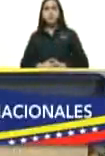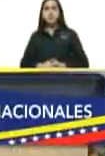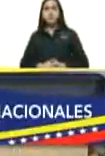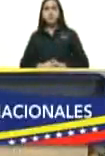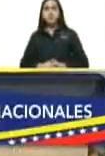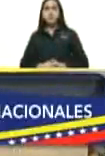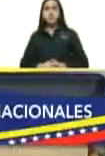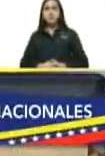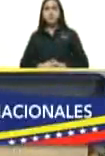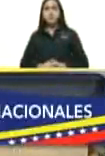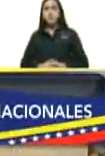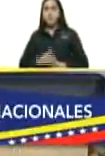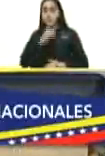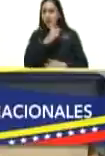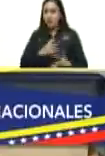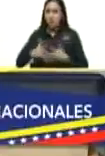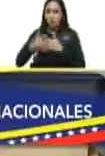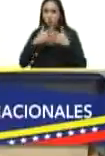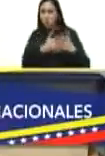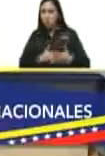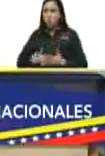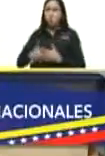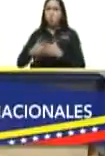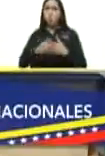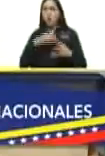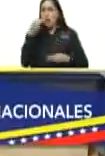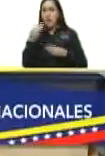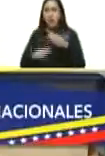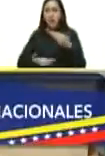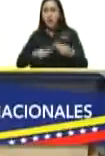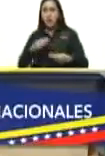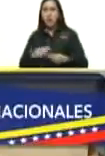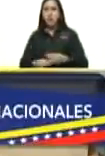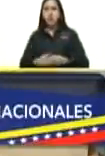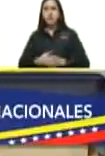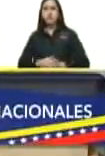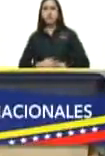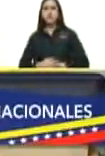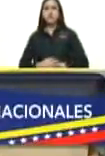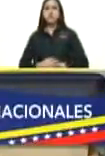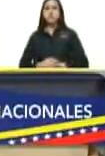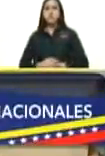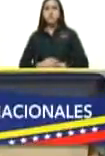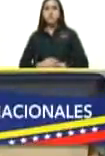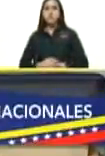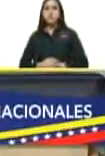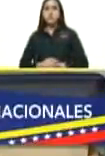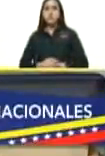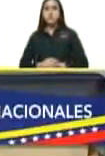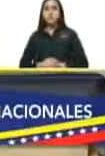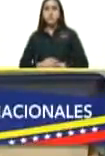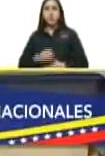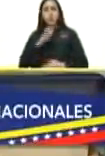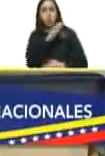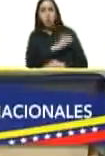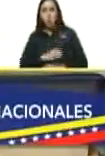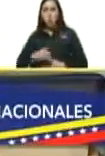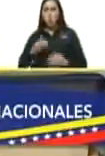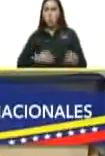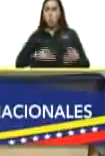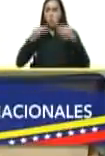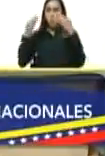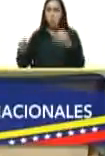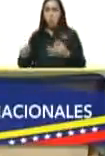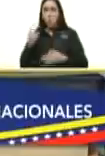proimperialista darle una preponderancia a la comisión enviada por Joseph Borrell